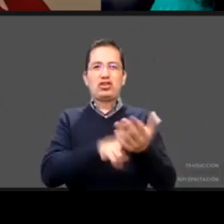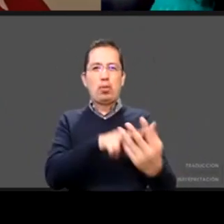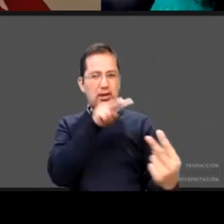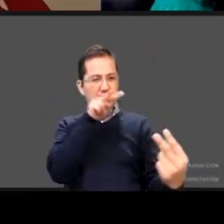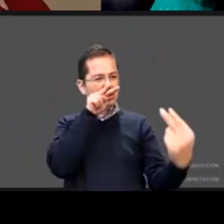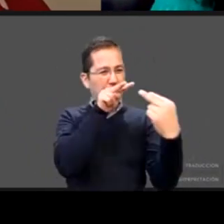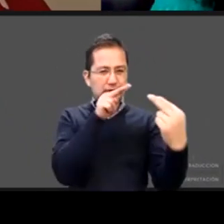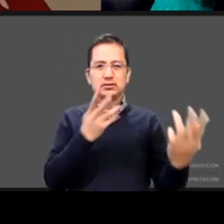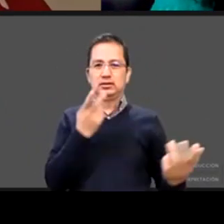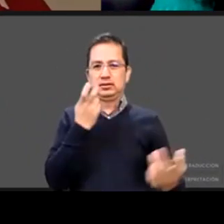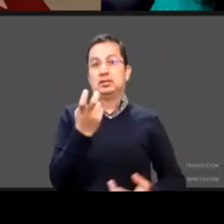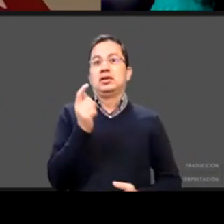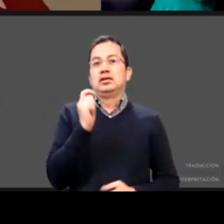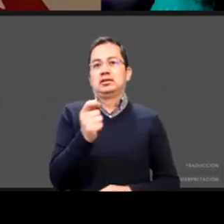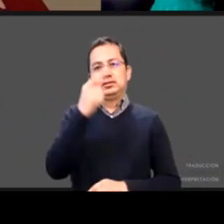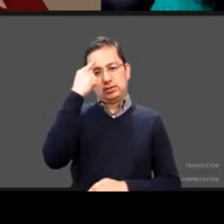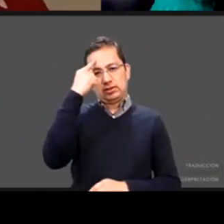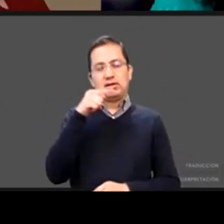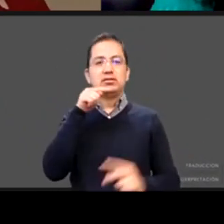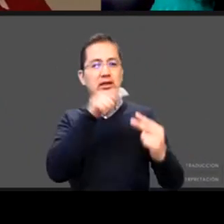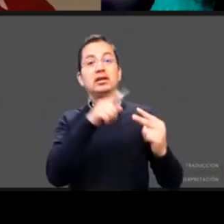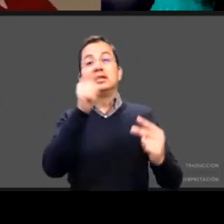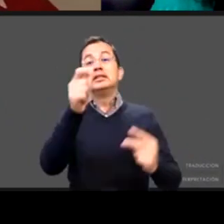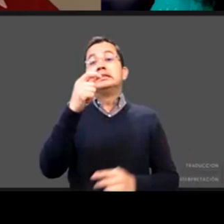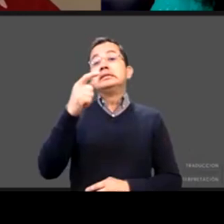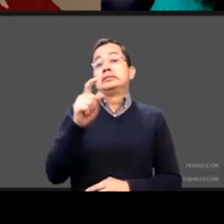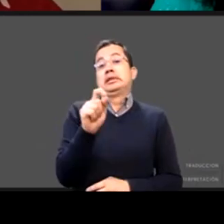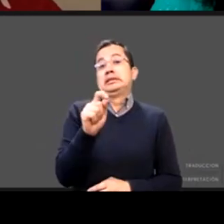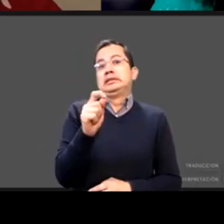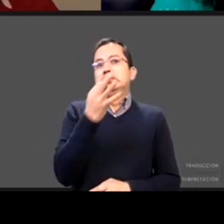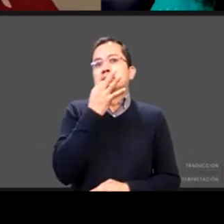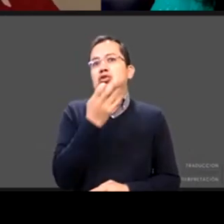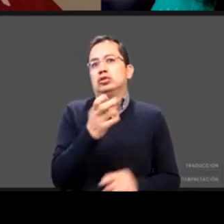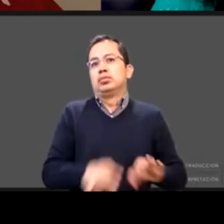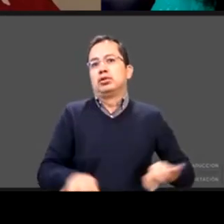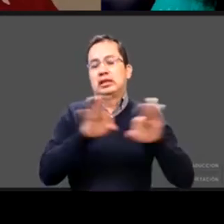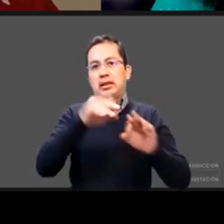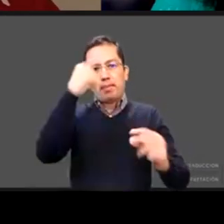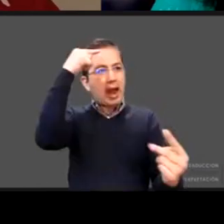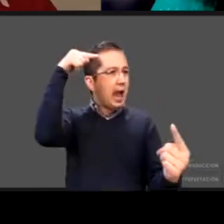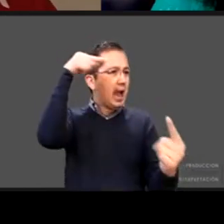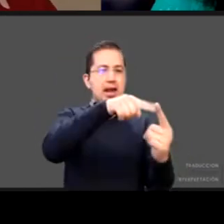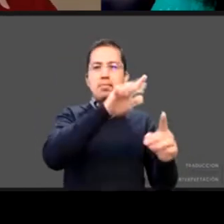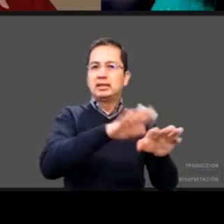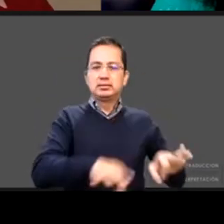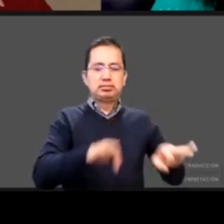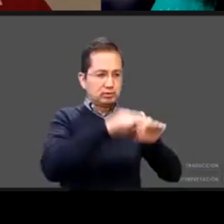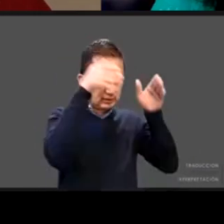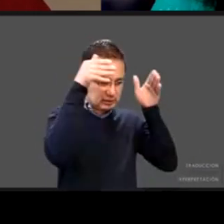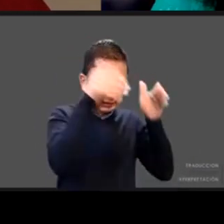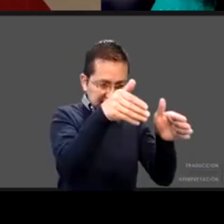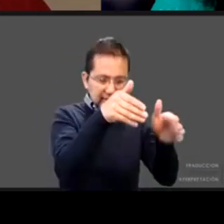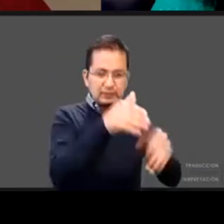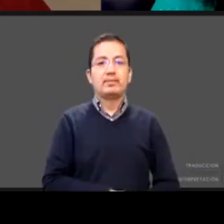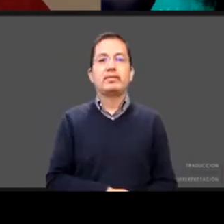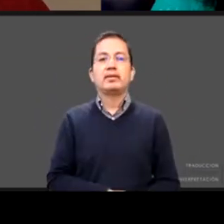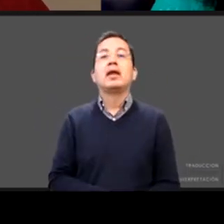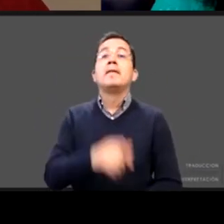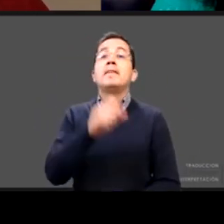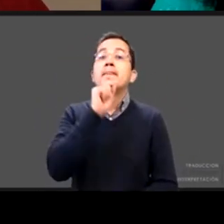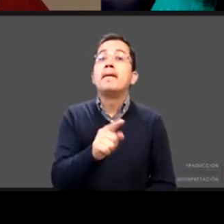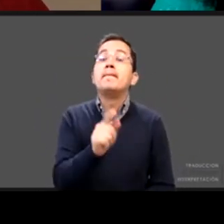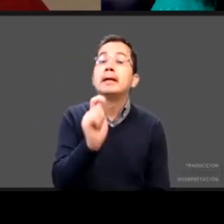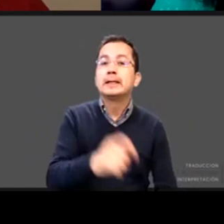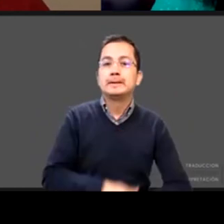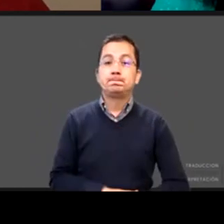20 minutos se vuelve una redundancia donde lo más importante soy yo y hay una reflexión para ustedes por ejemplo en el sueño en